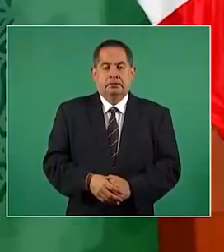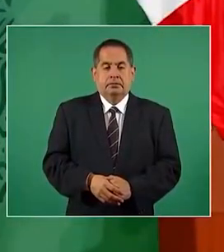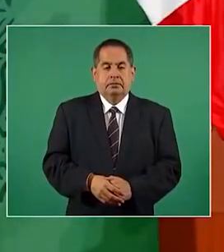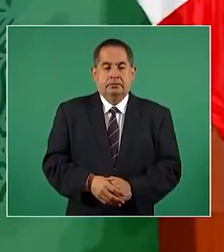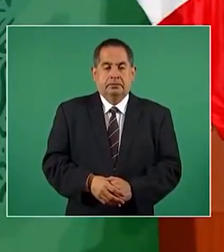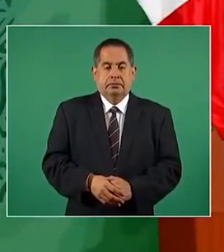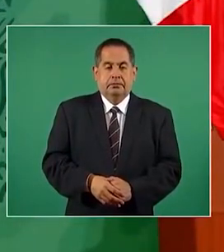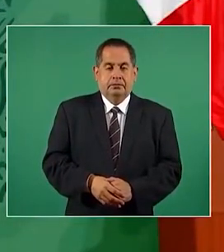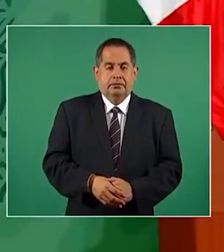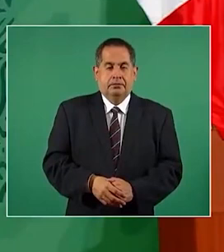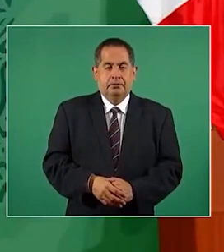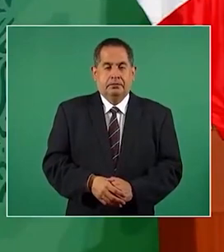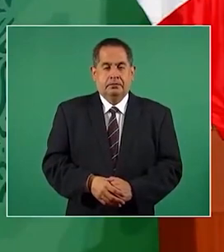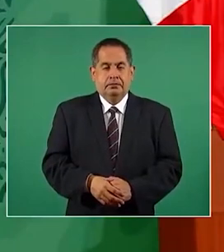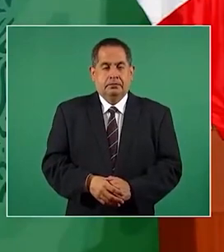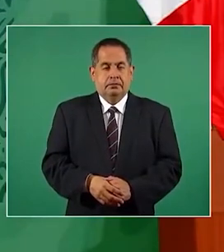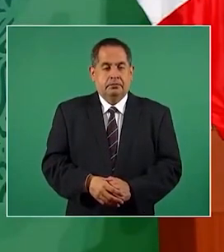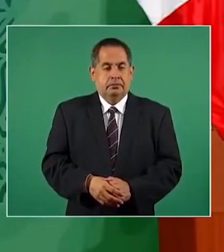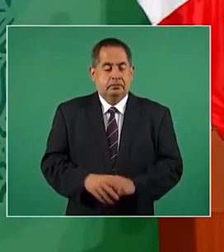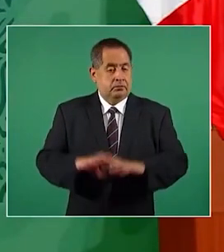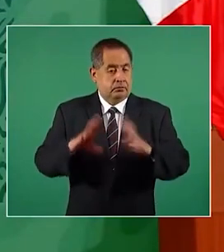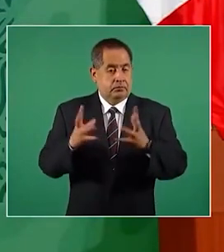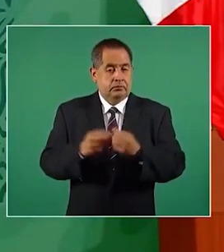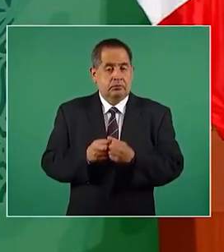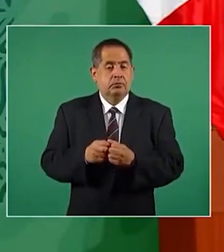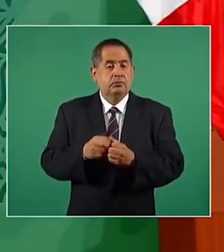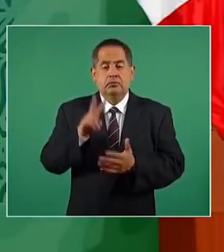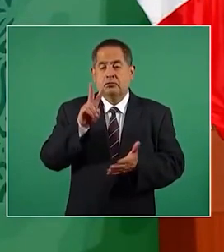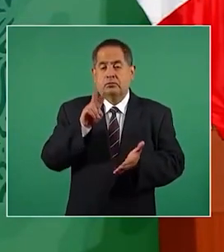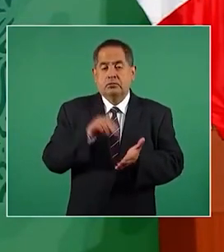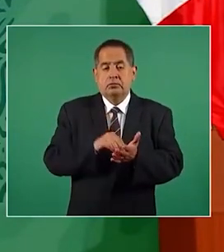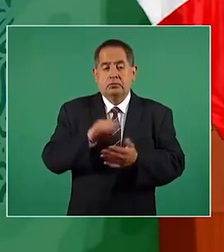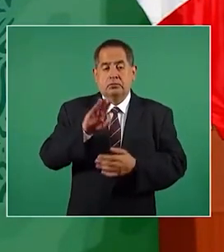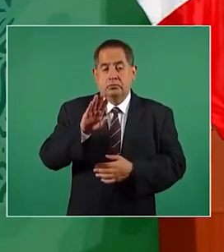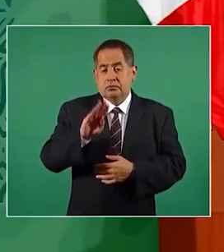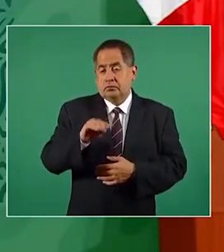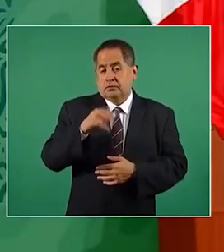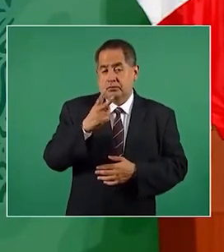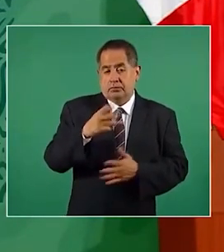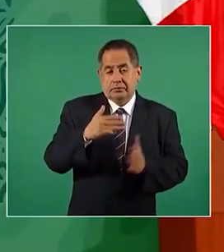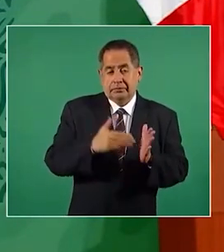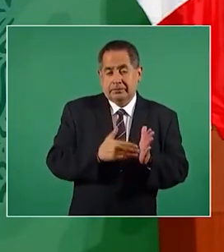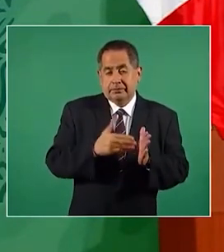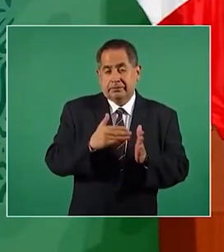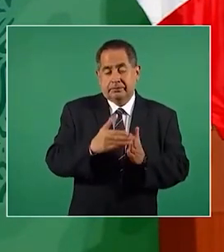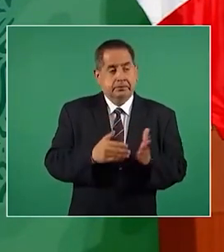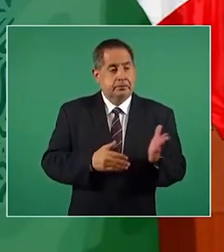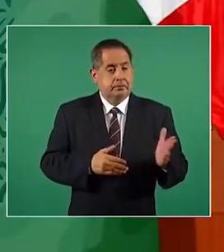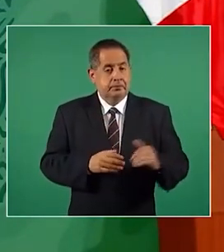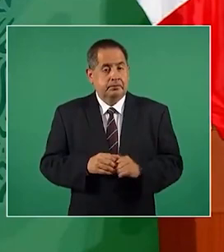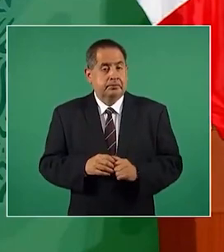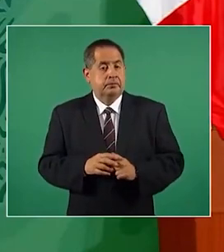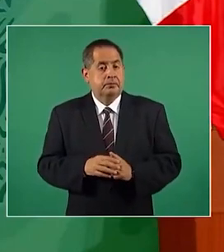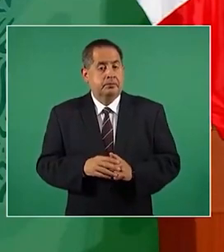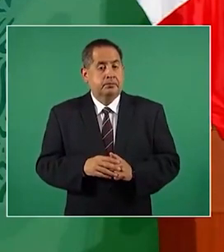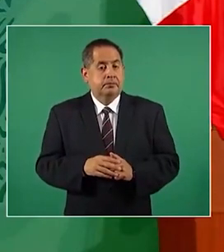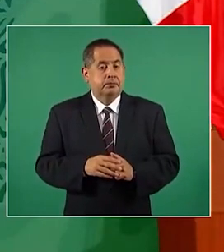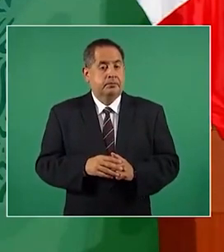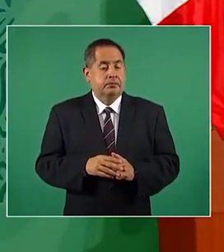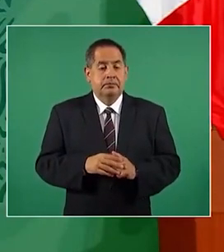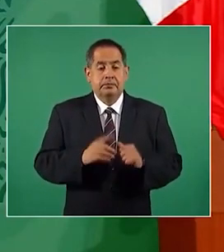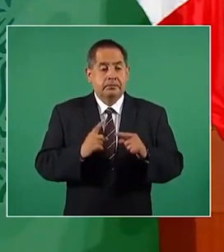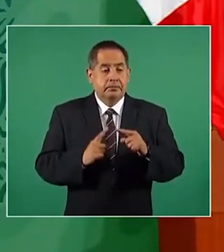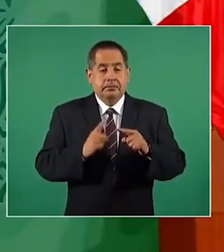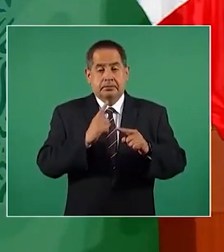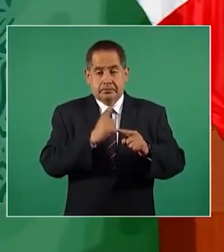el universal dos mil noventa dos millones a esto habría que agregar que